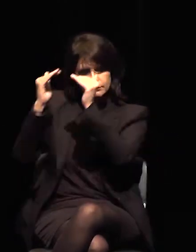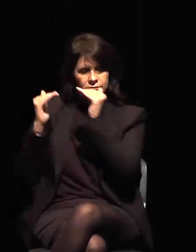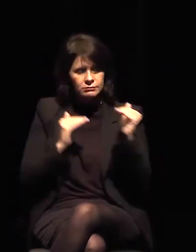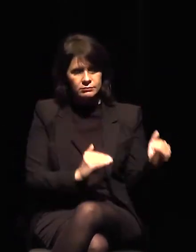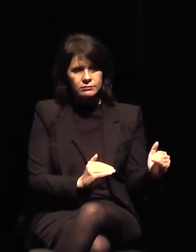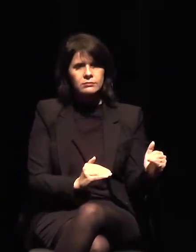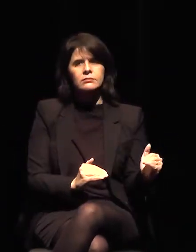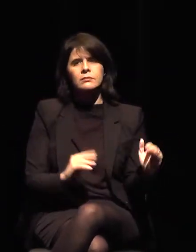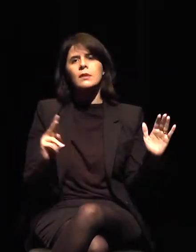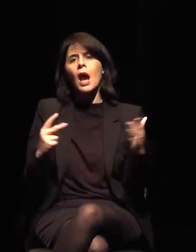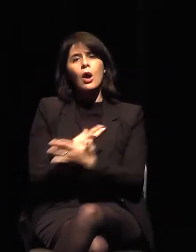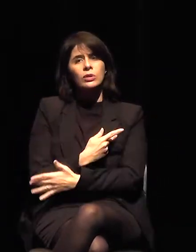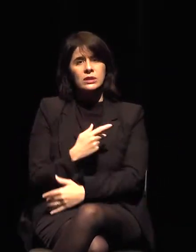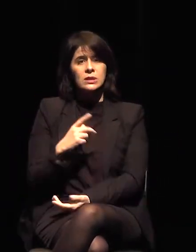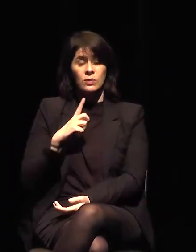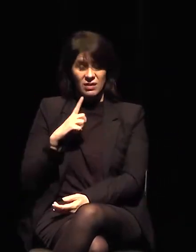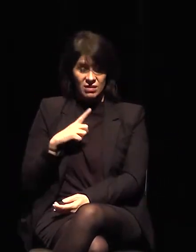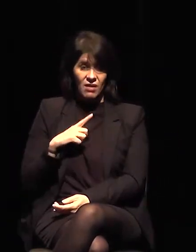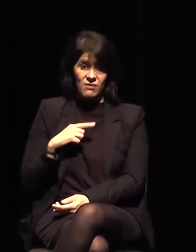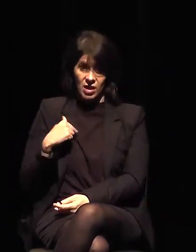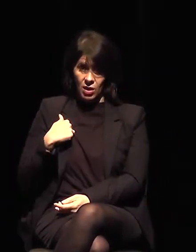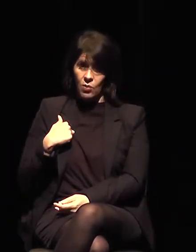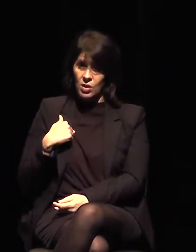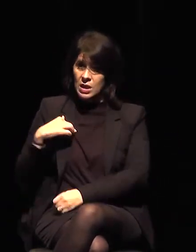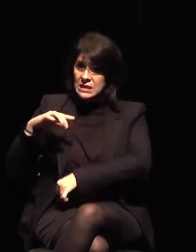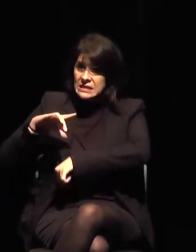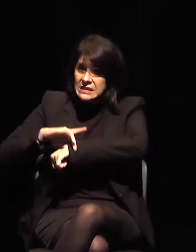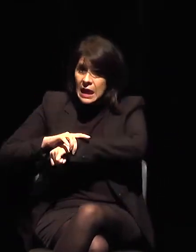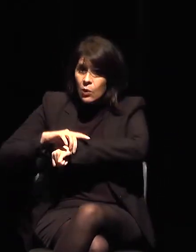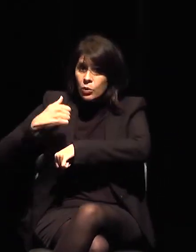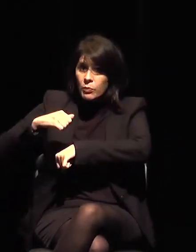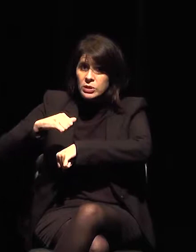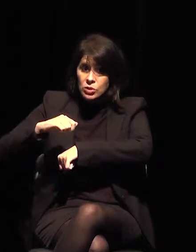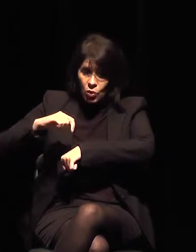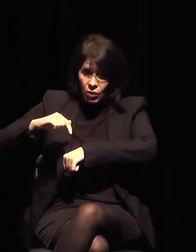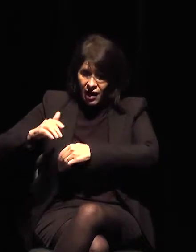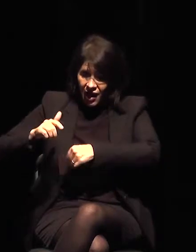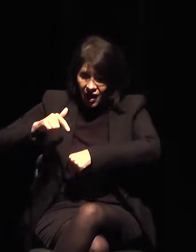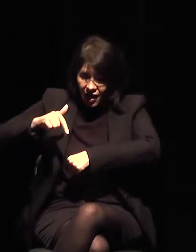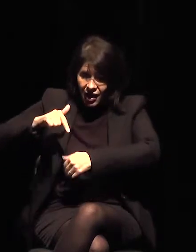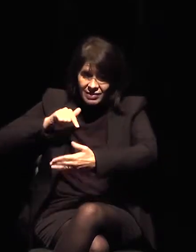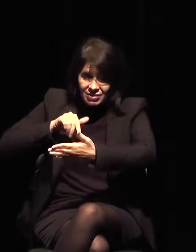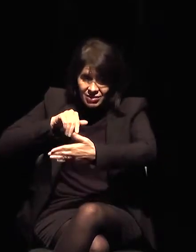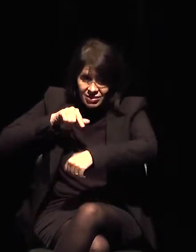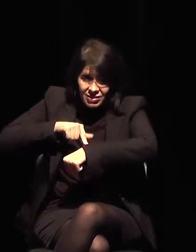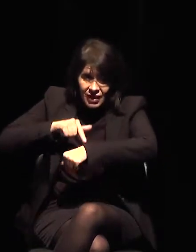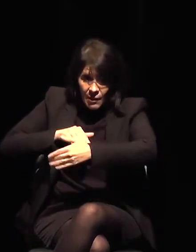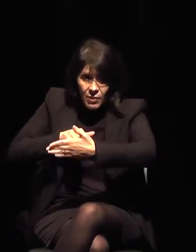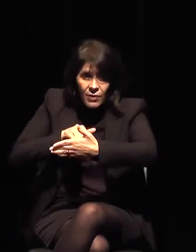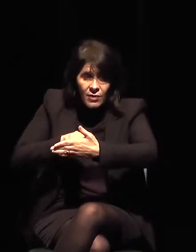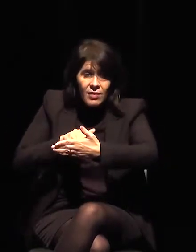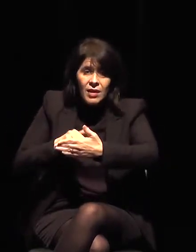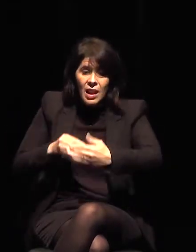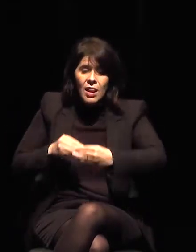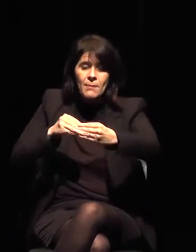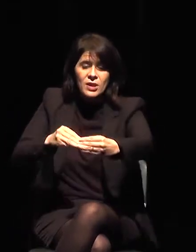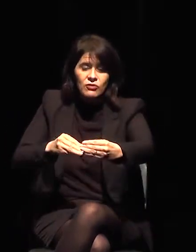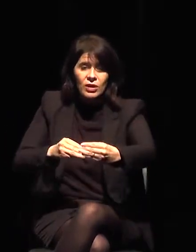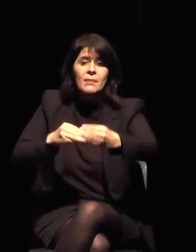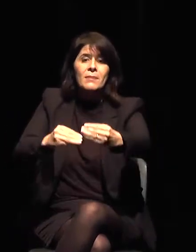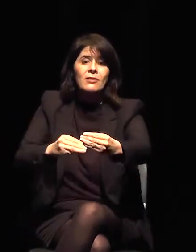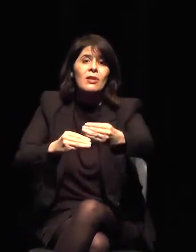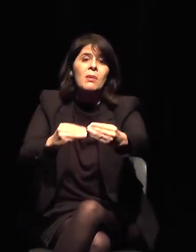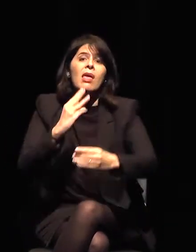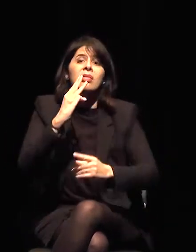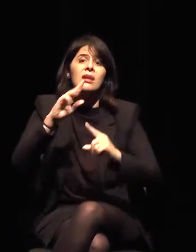seguro. ¿Cómo digo a los encargados de una Bienal Internacional que me paguen esta posposición?